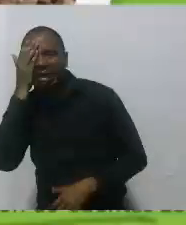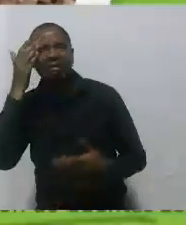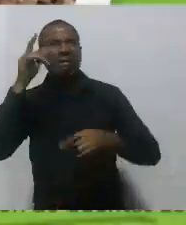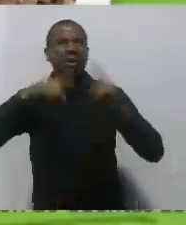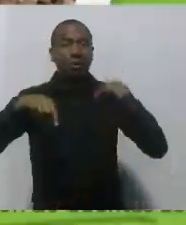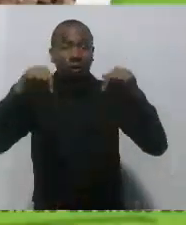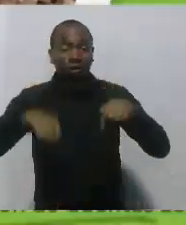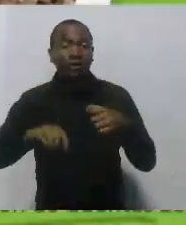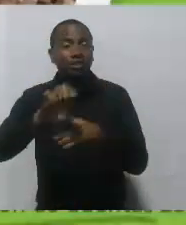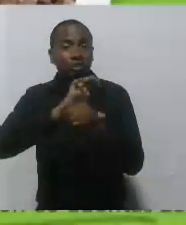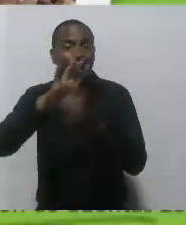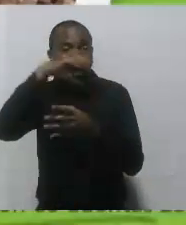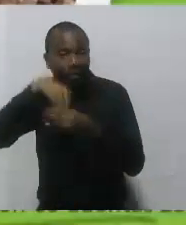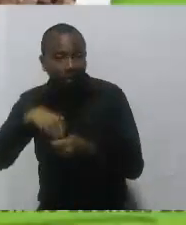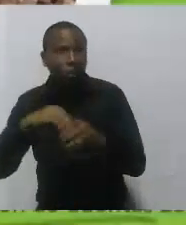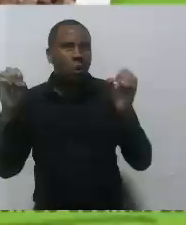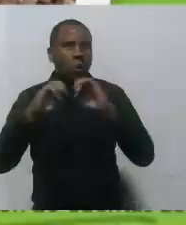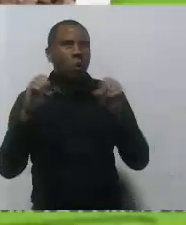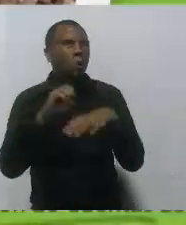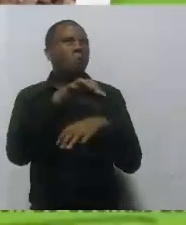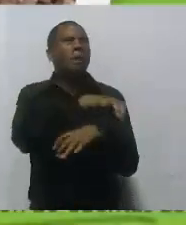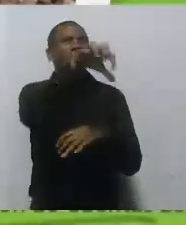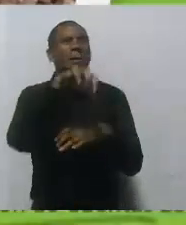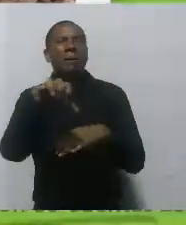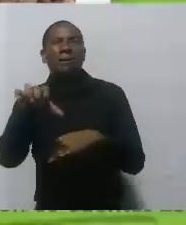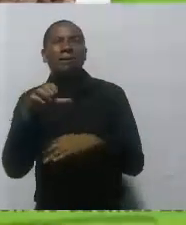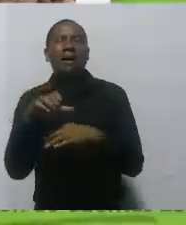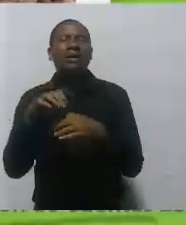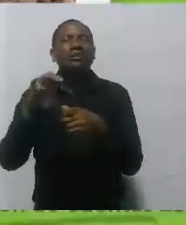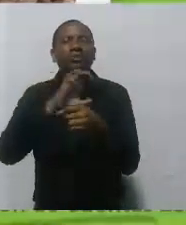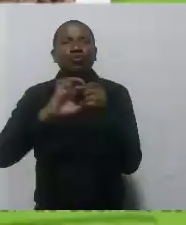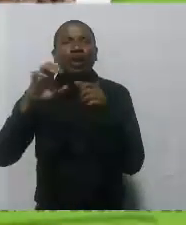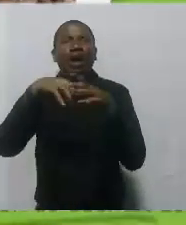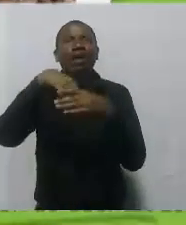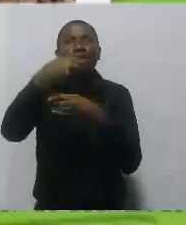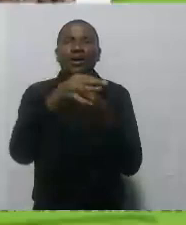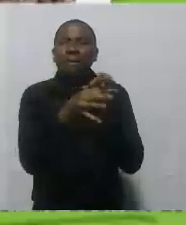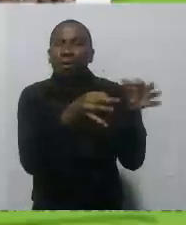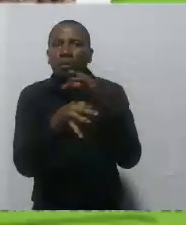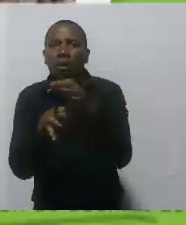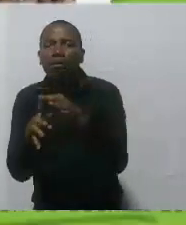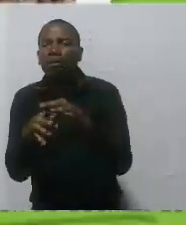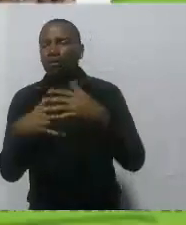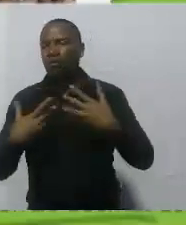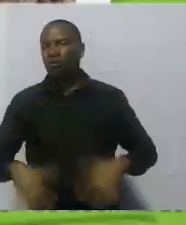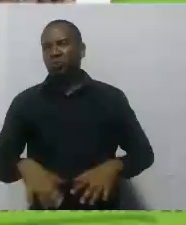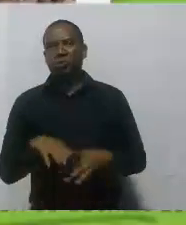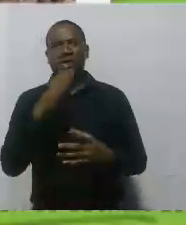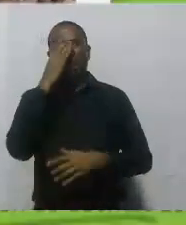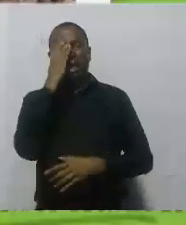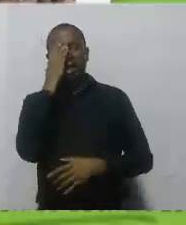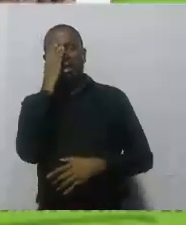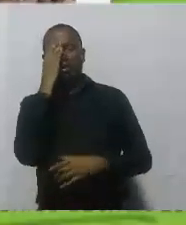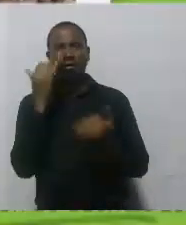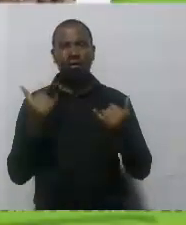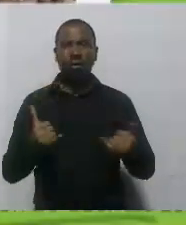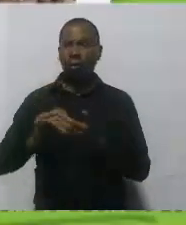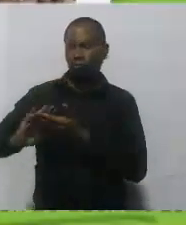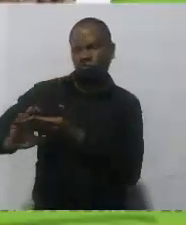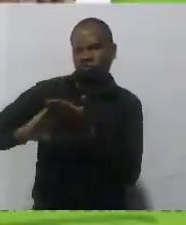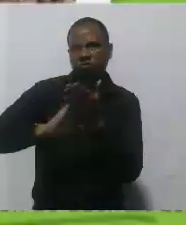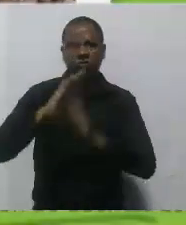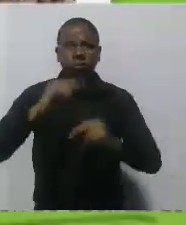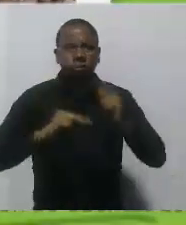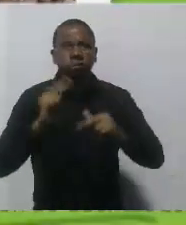rural en los corregimientos y la zona insular estamos en la reconstrucción actualmente de cinco escenarios